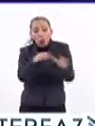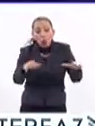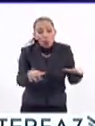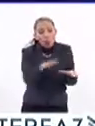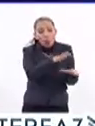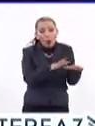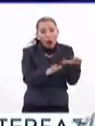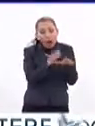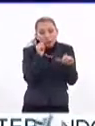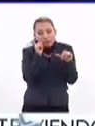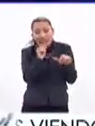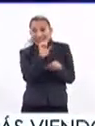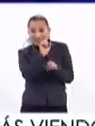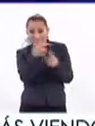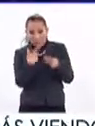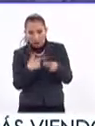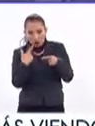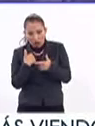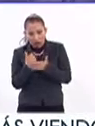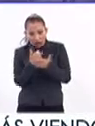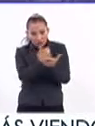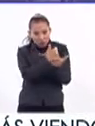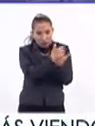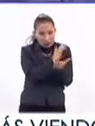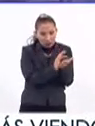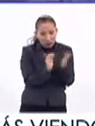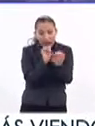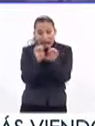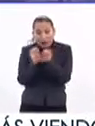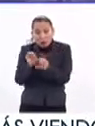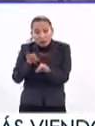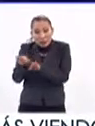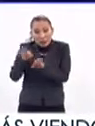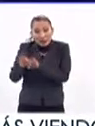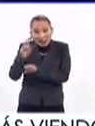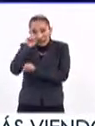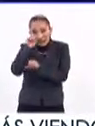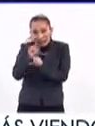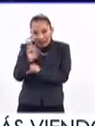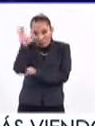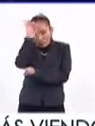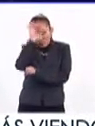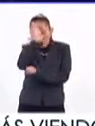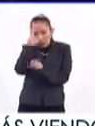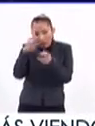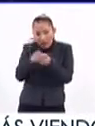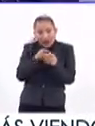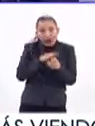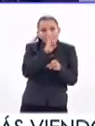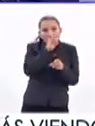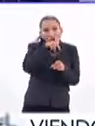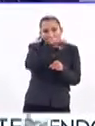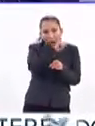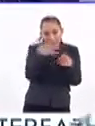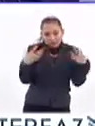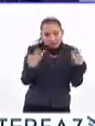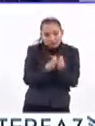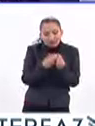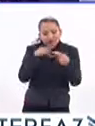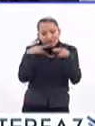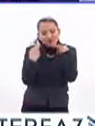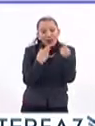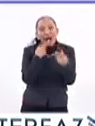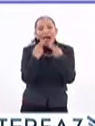en el que 60 mediadores de lectura se reunieron con el equipo de trabajo de la Secretaría de Cultura y el Fondo de Cultura Económica